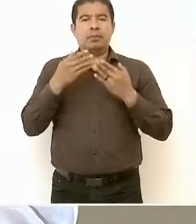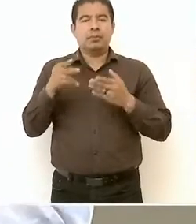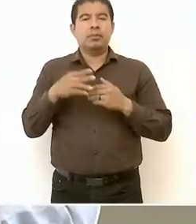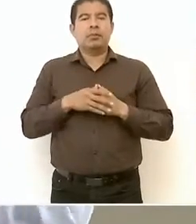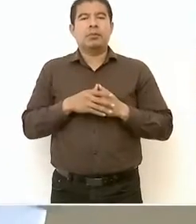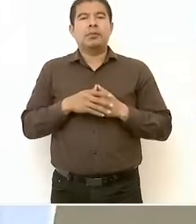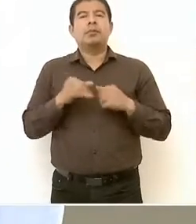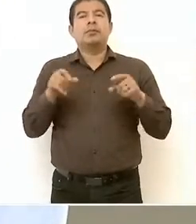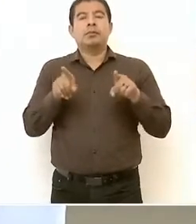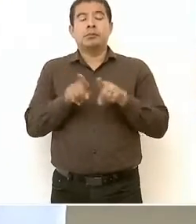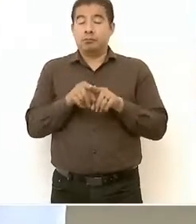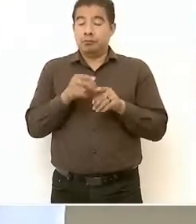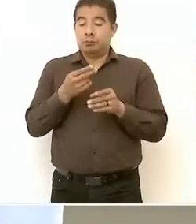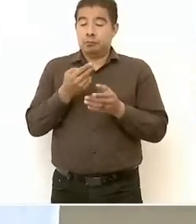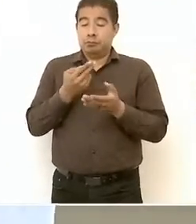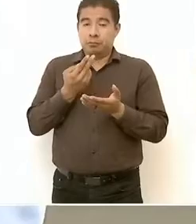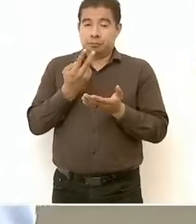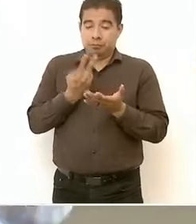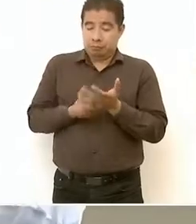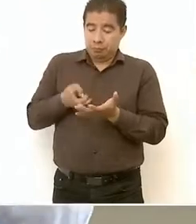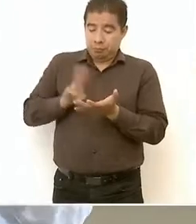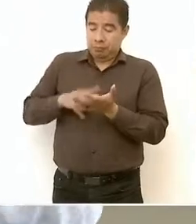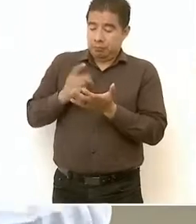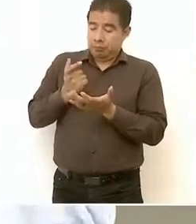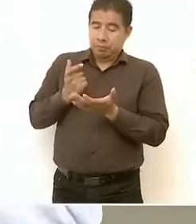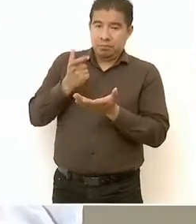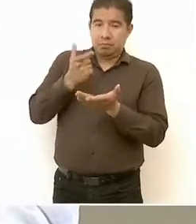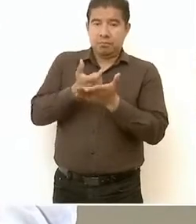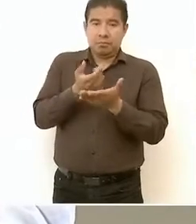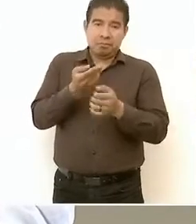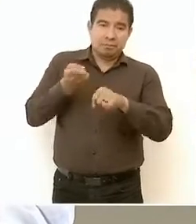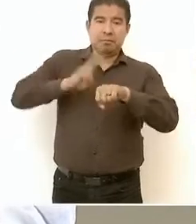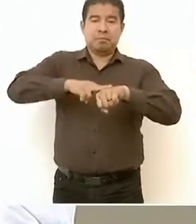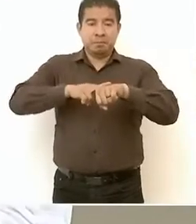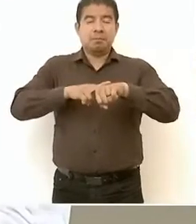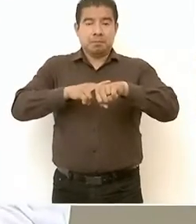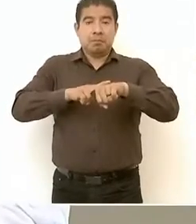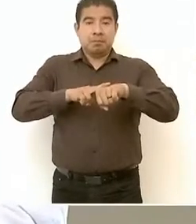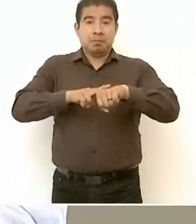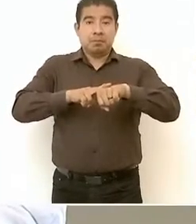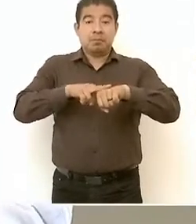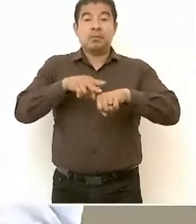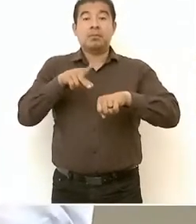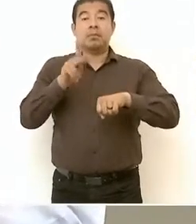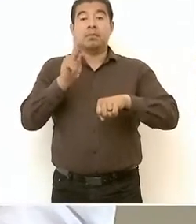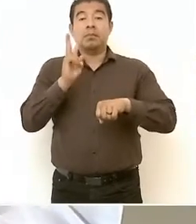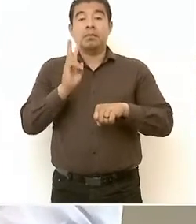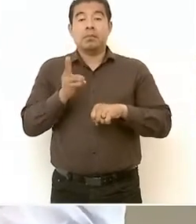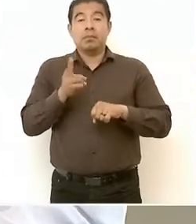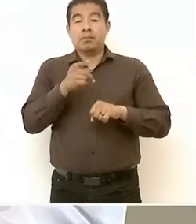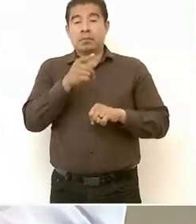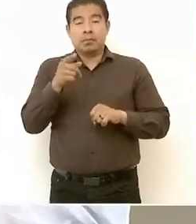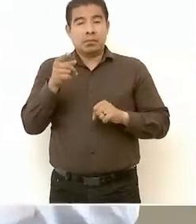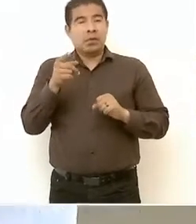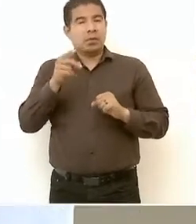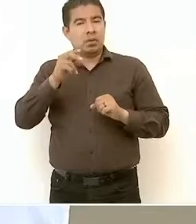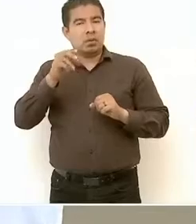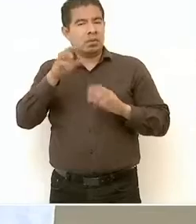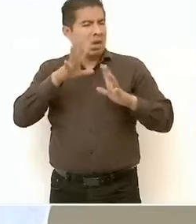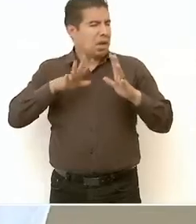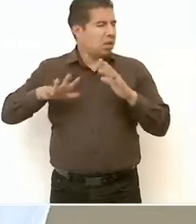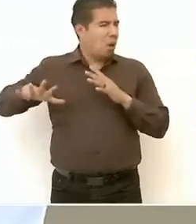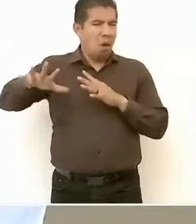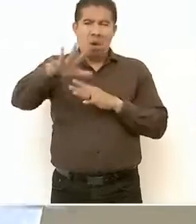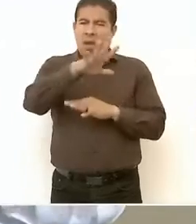se les dio el doble de lo que recibían en otros gobiernos, pero además fue universal para